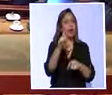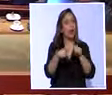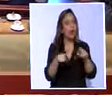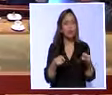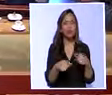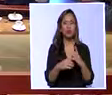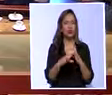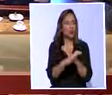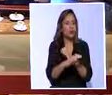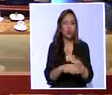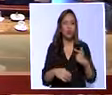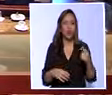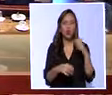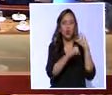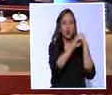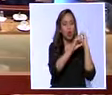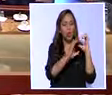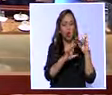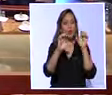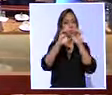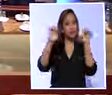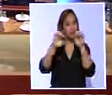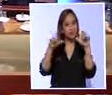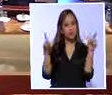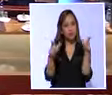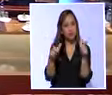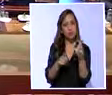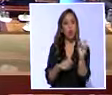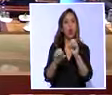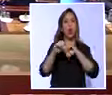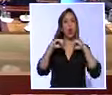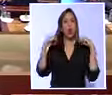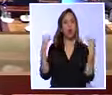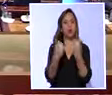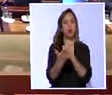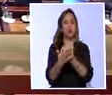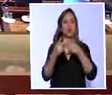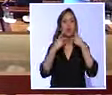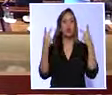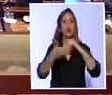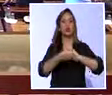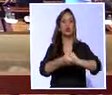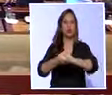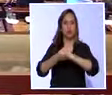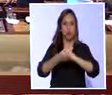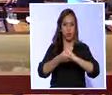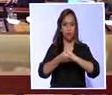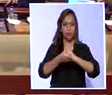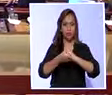contabilidad, microempresas y organizaciones de la economía popular y solidaria.